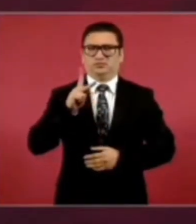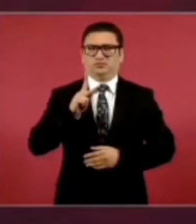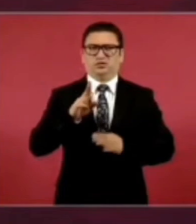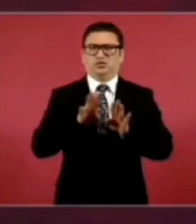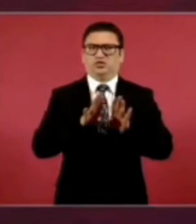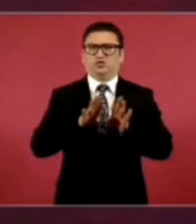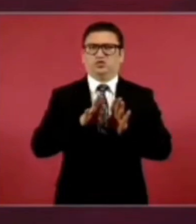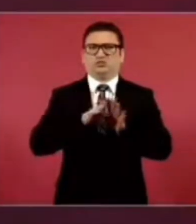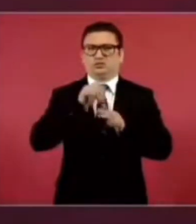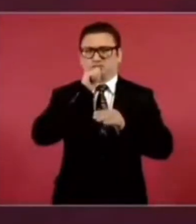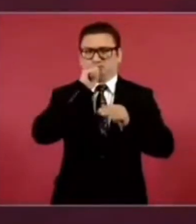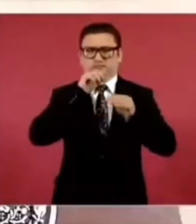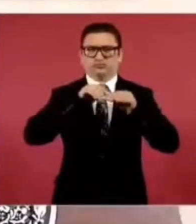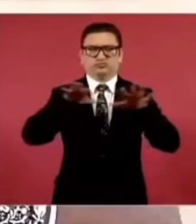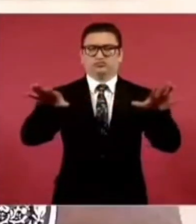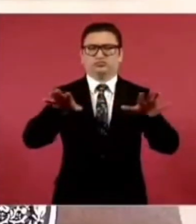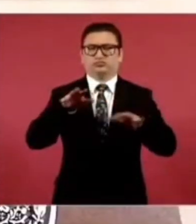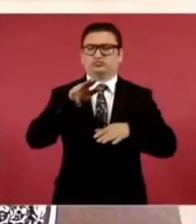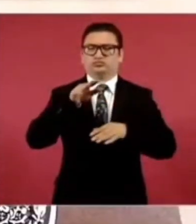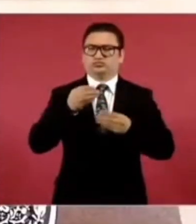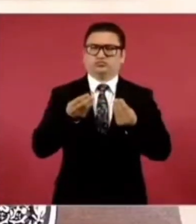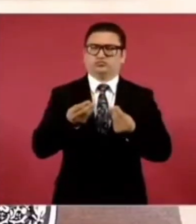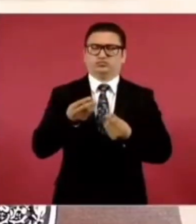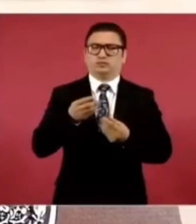se supo mucho y es muy importante,